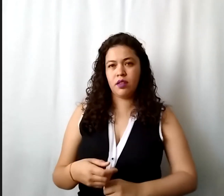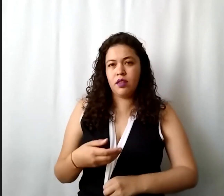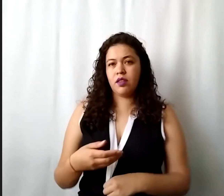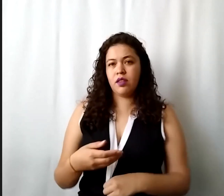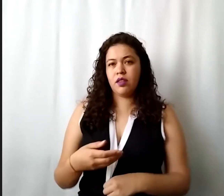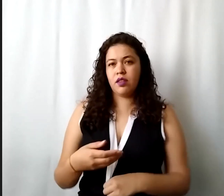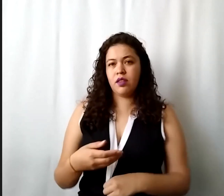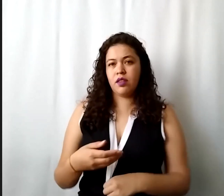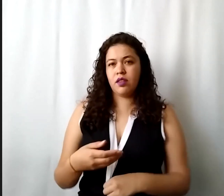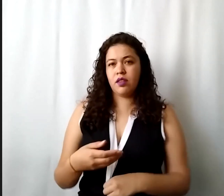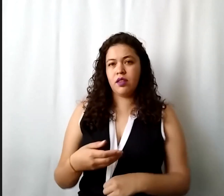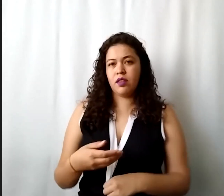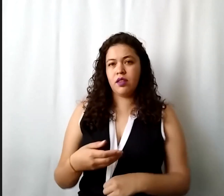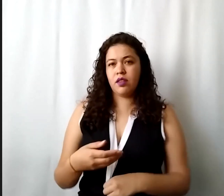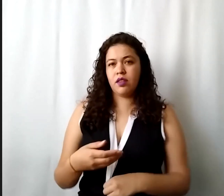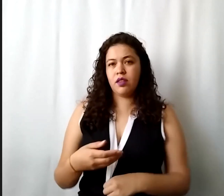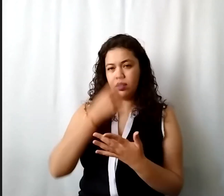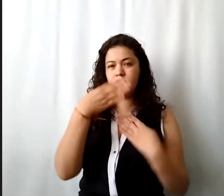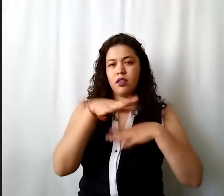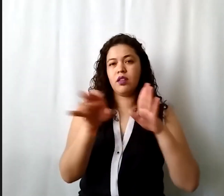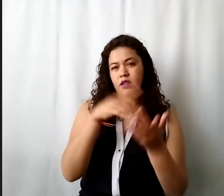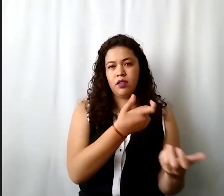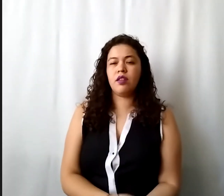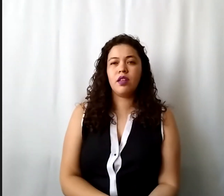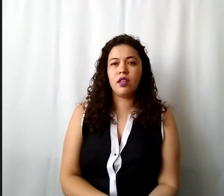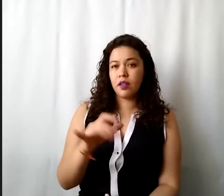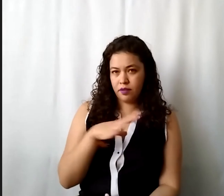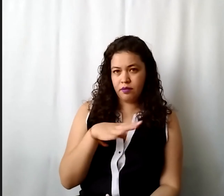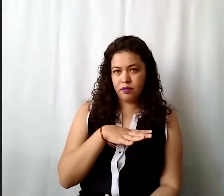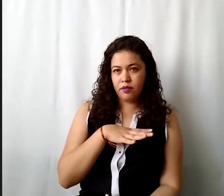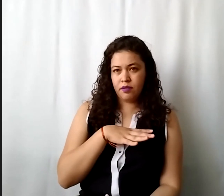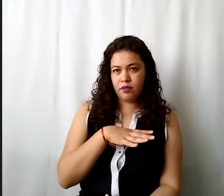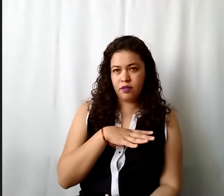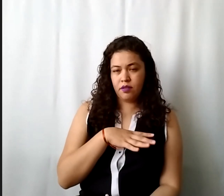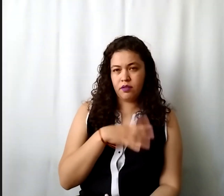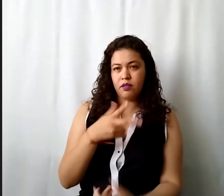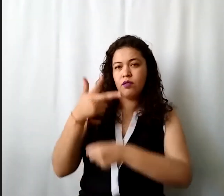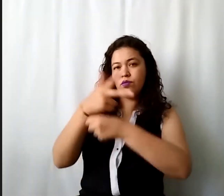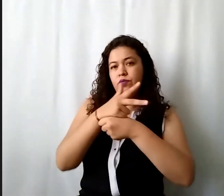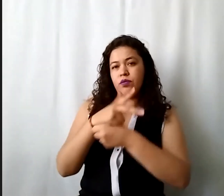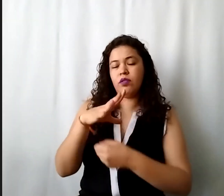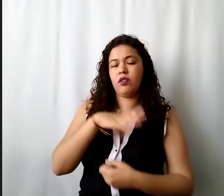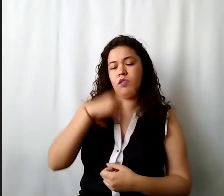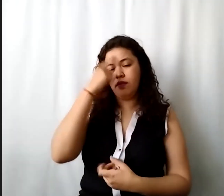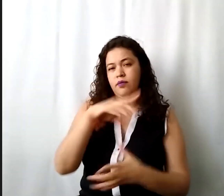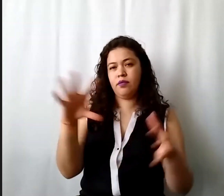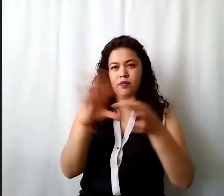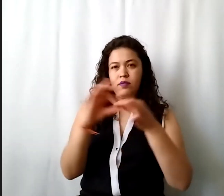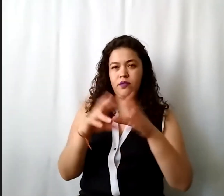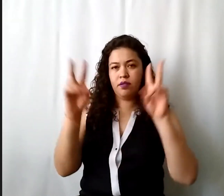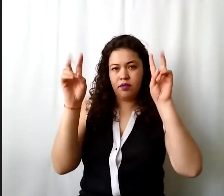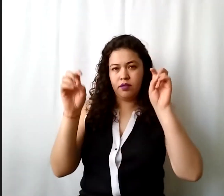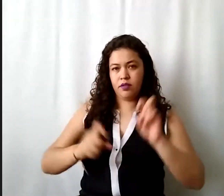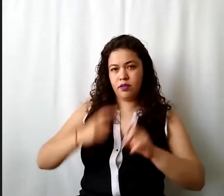ocasión trabajamos solamente sobre ejemplos de apoyos económicos si hay una va a haber una grabación